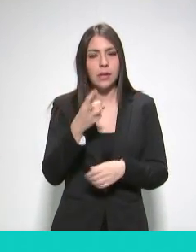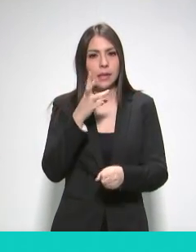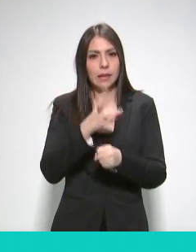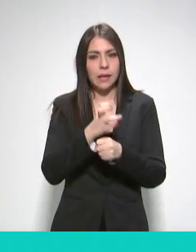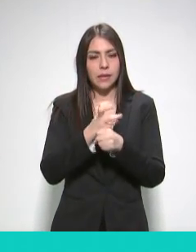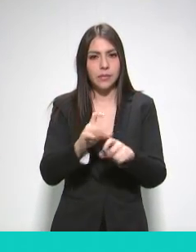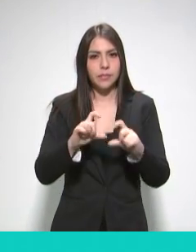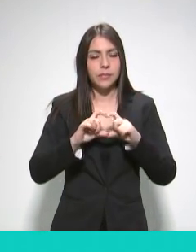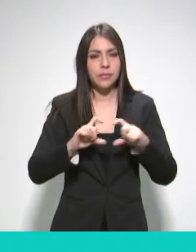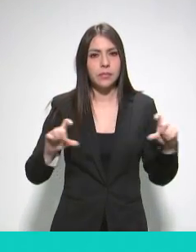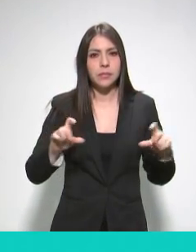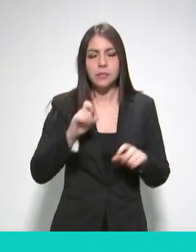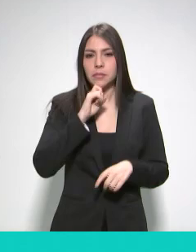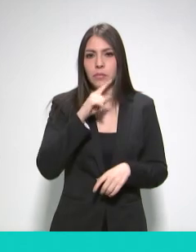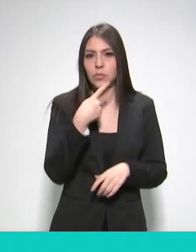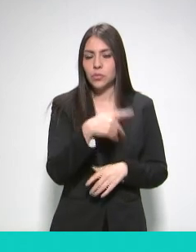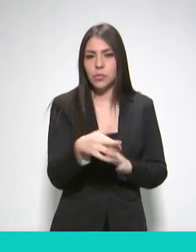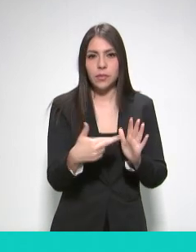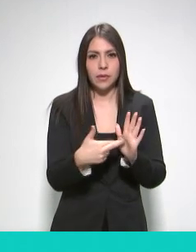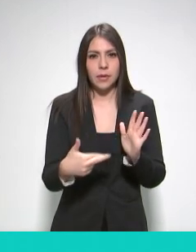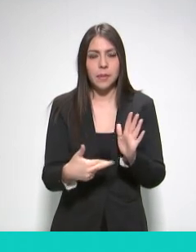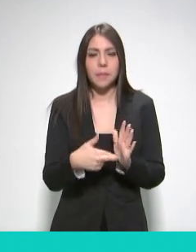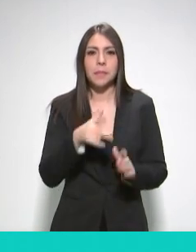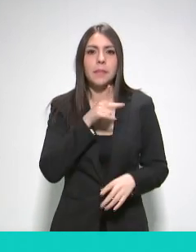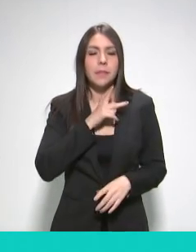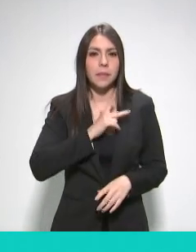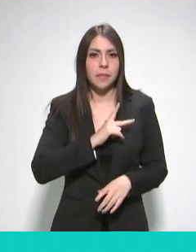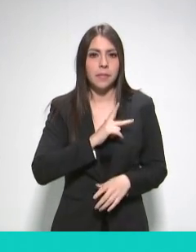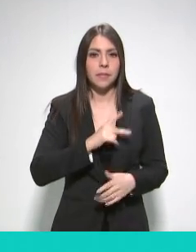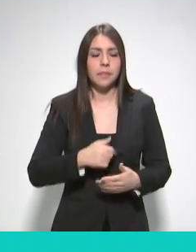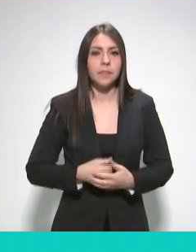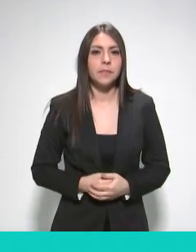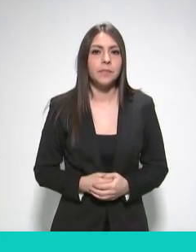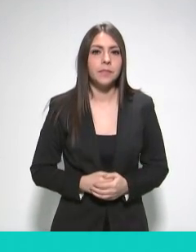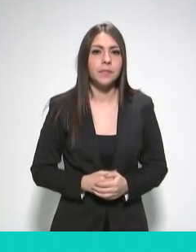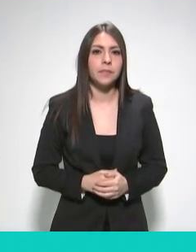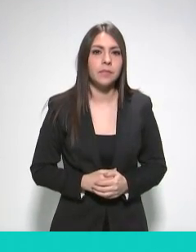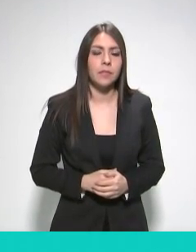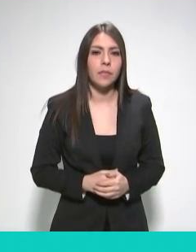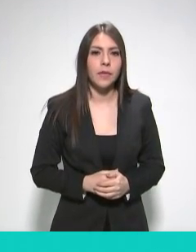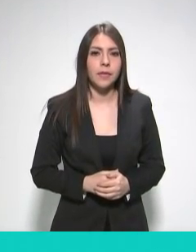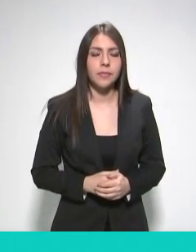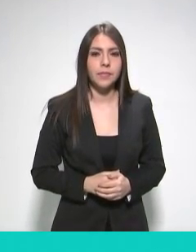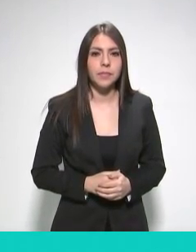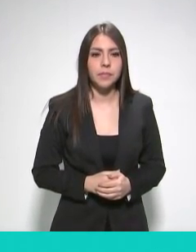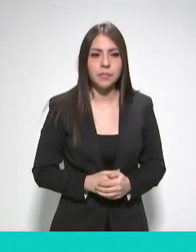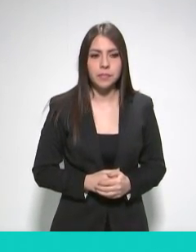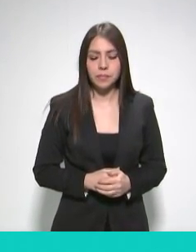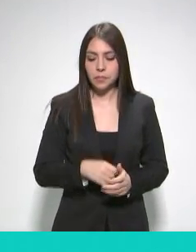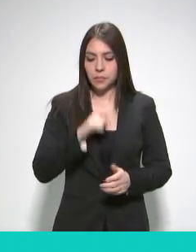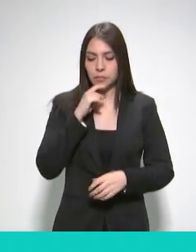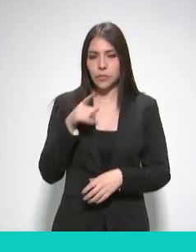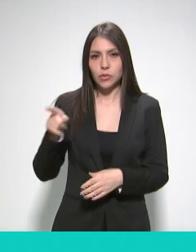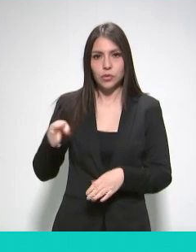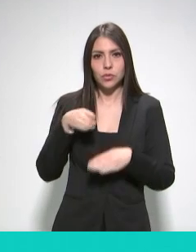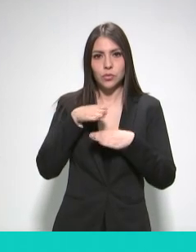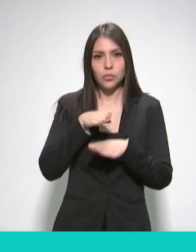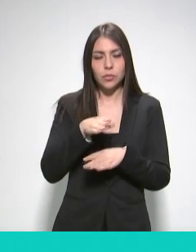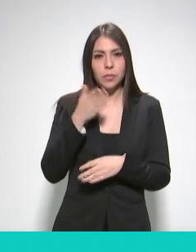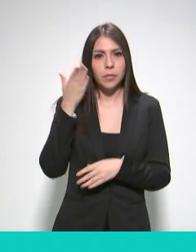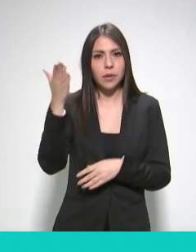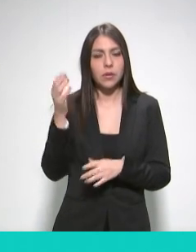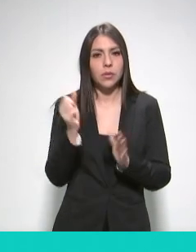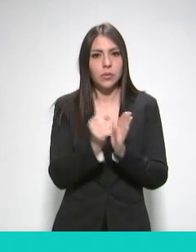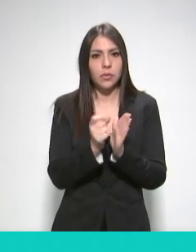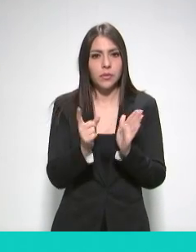Estatuto Orgánico de Petróleos Mexicanos, le corresponde, en relación con la materia de la solicitud, asesorar